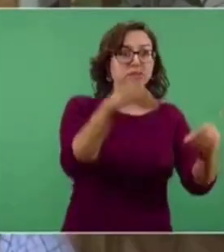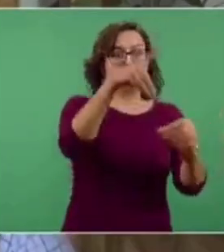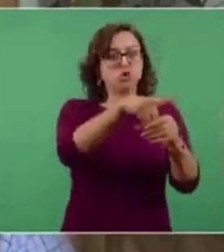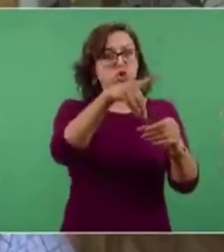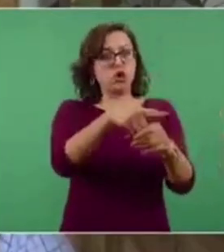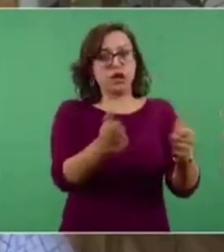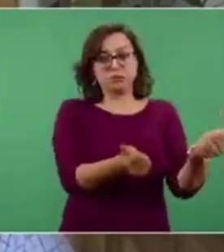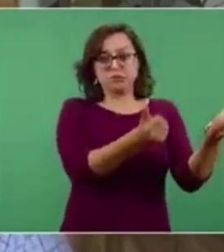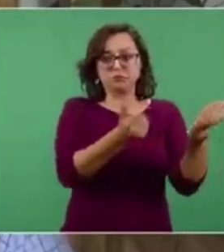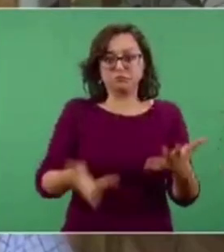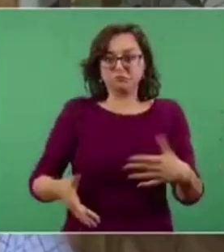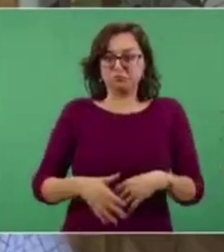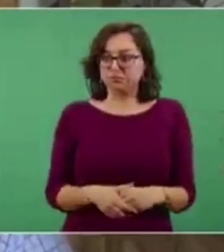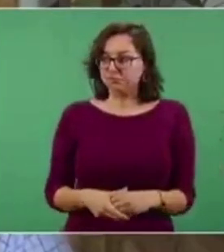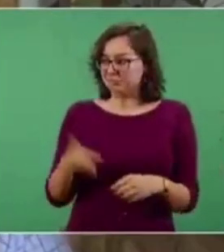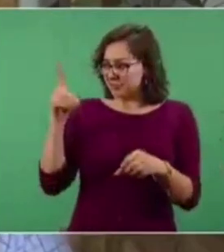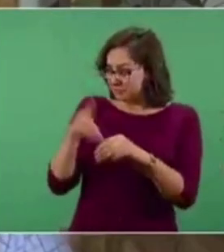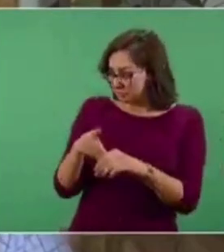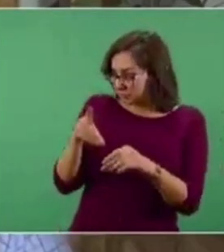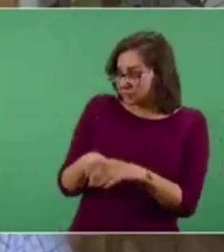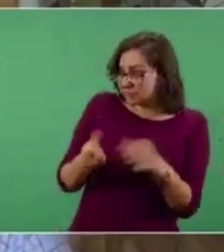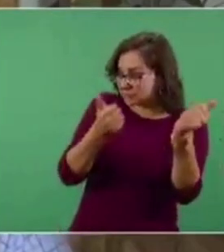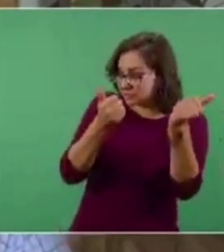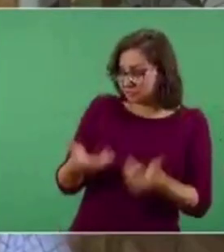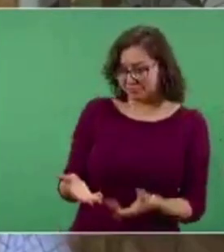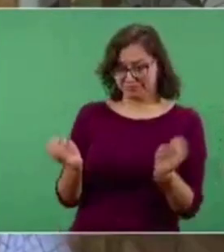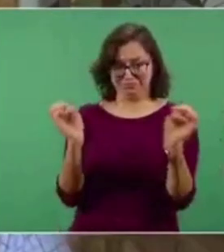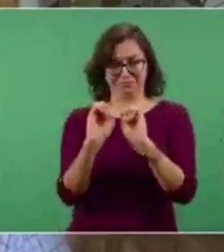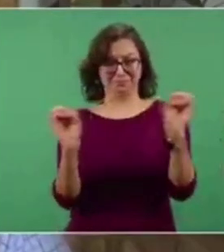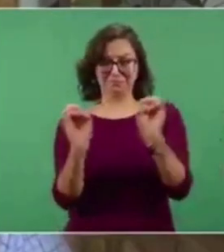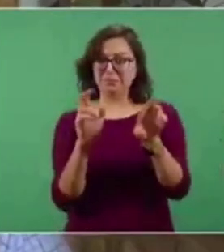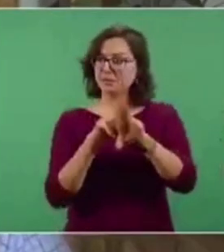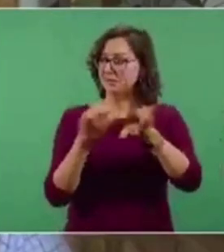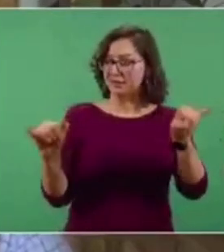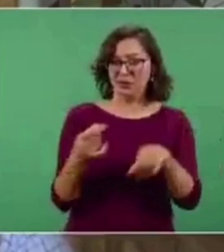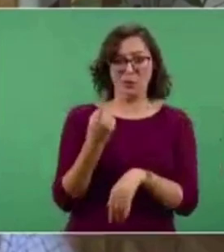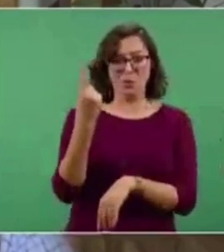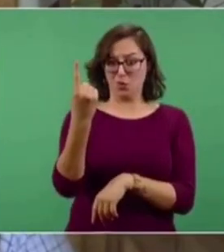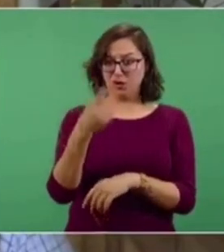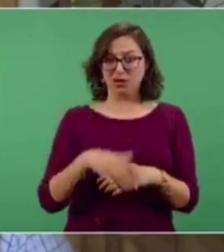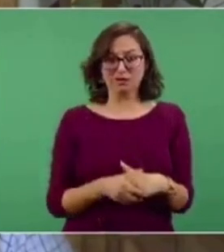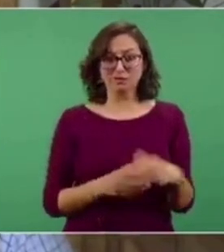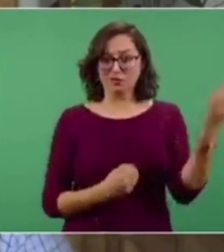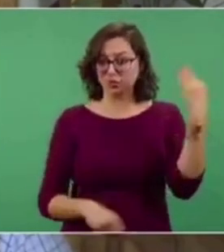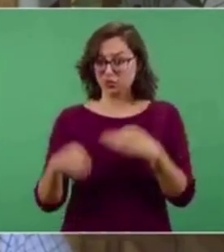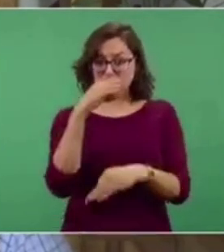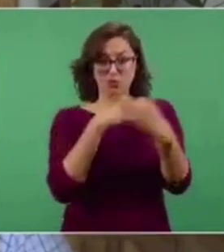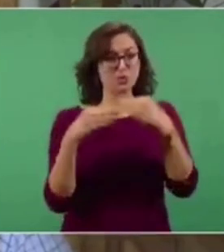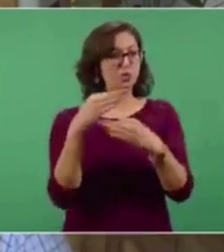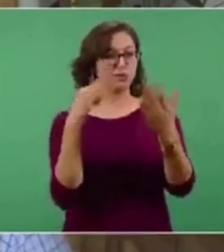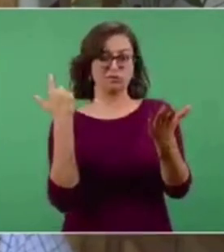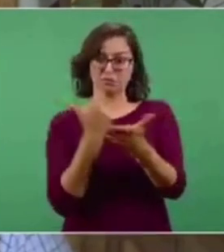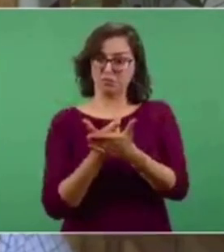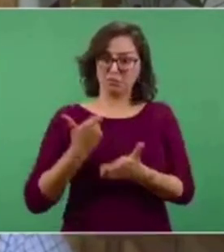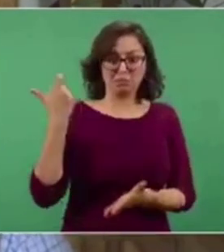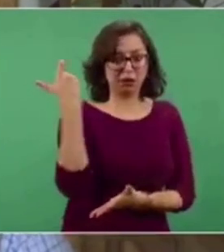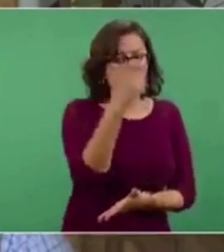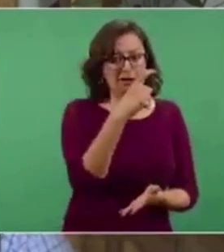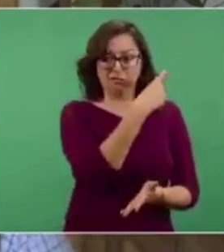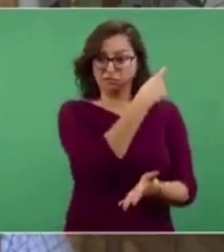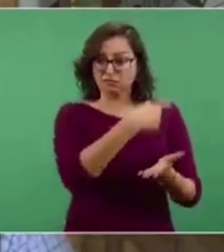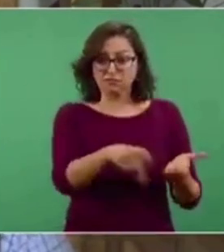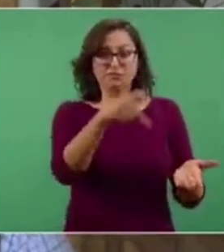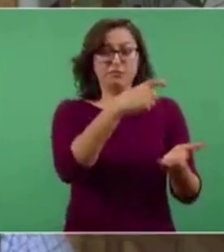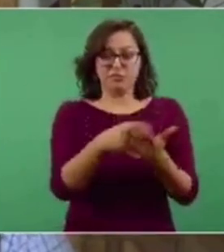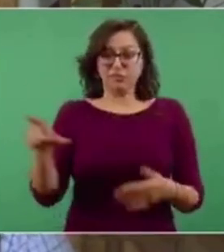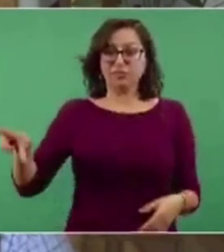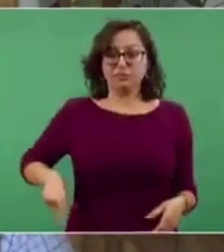Ninguna vacuna ha sido donada hasta el momento, no hay ningún ejercicio de donación, todas han sido adquiridas por el gobierno de México, de